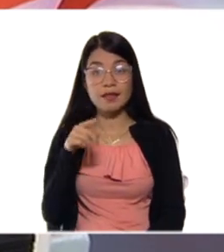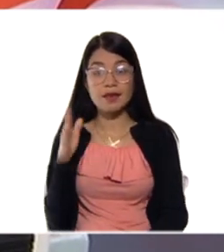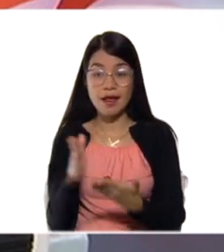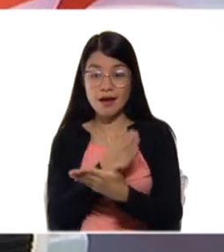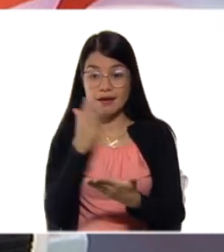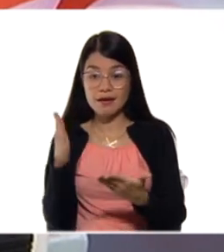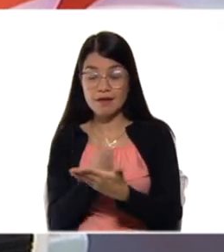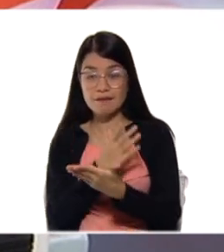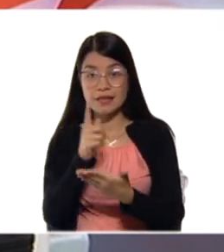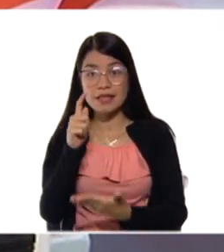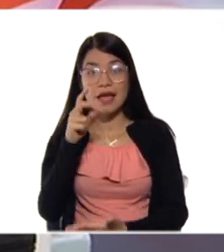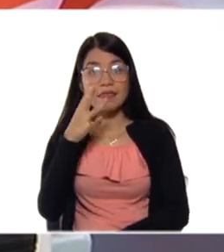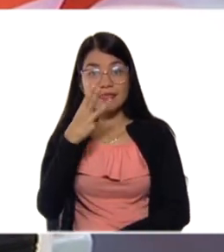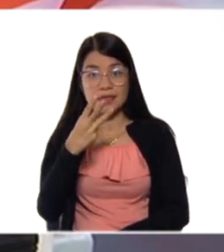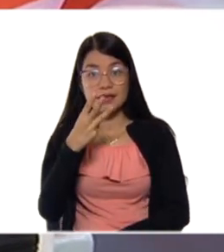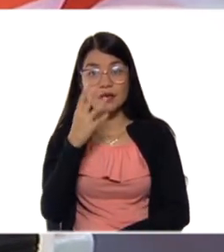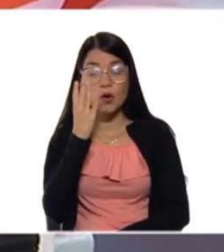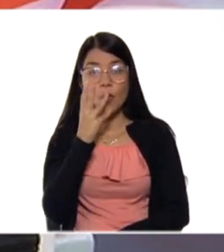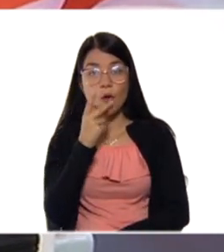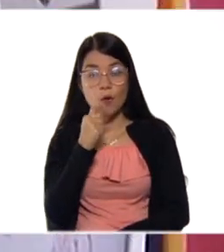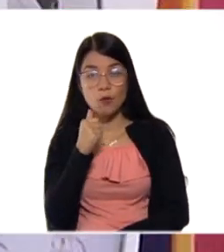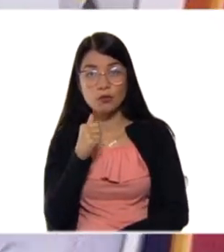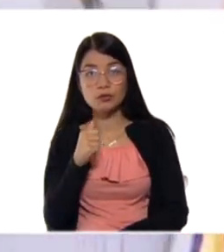Tricolor, ¿ok?